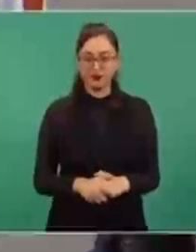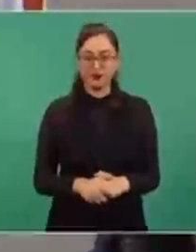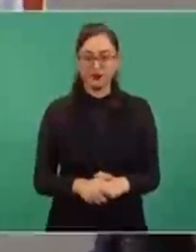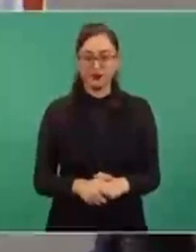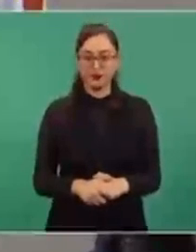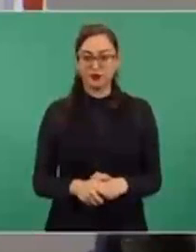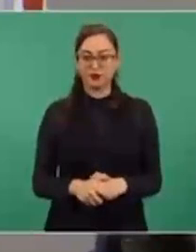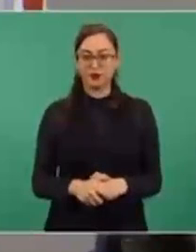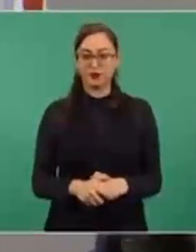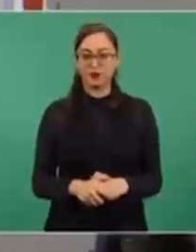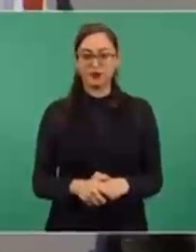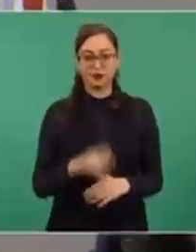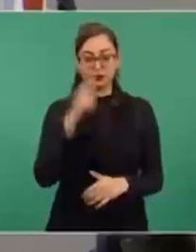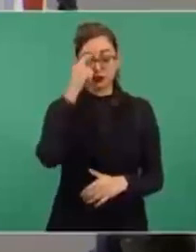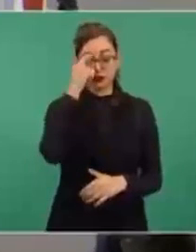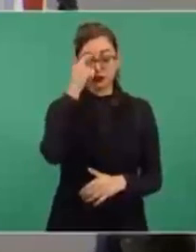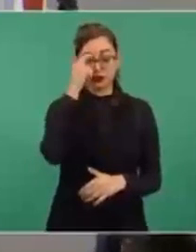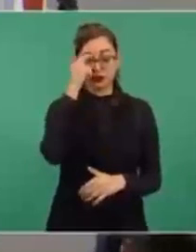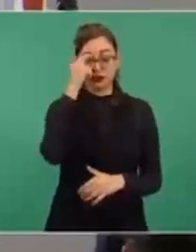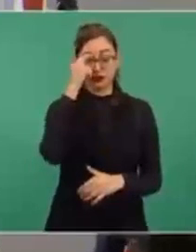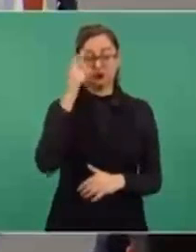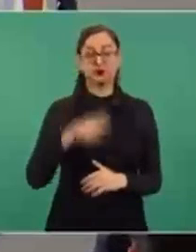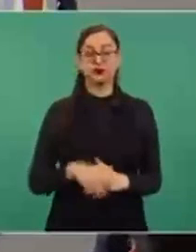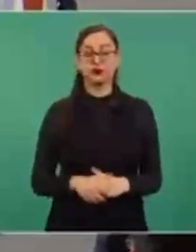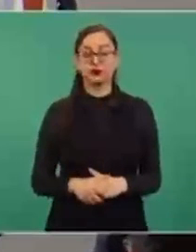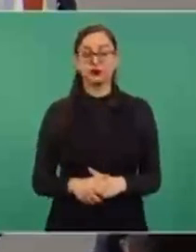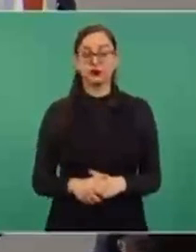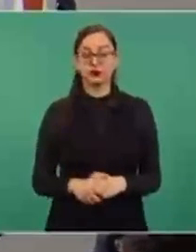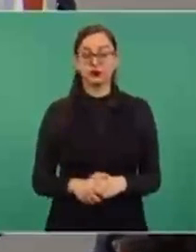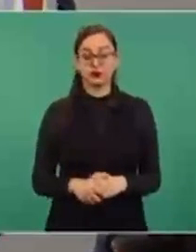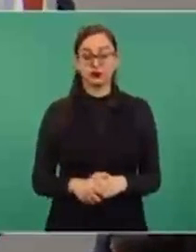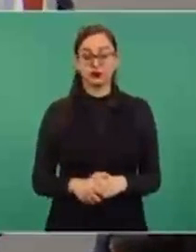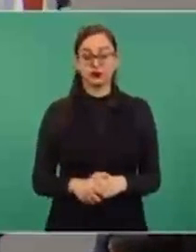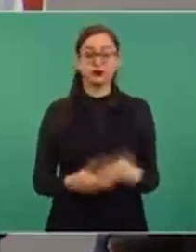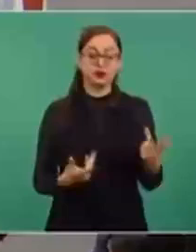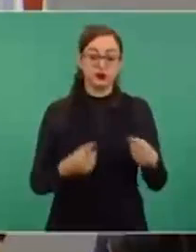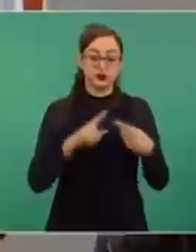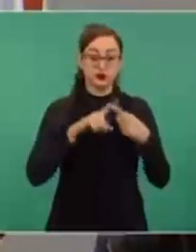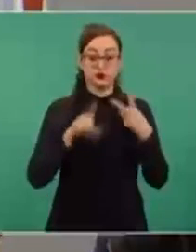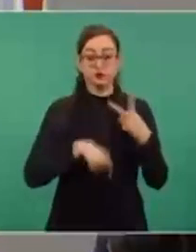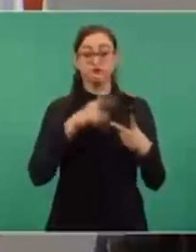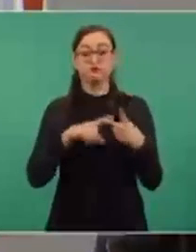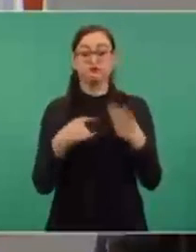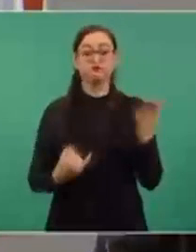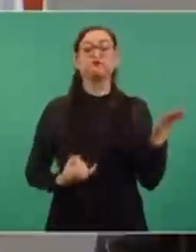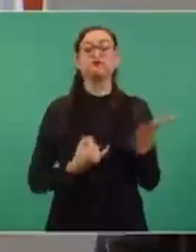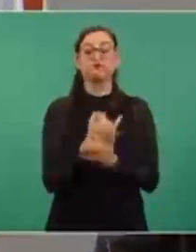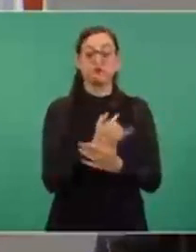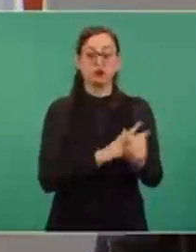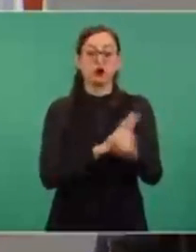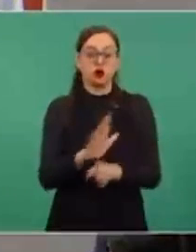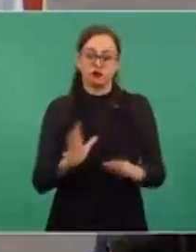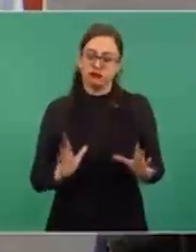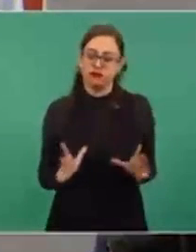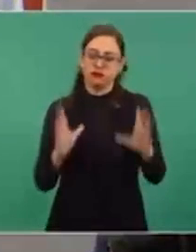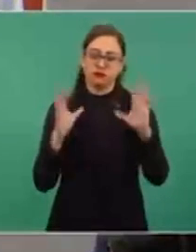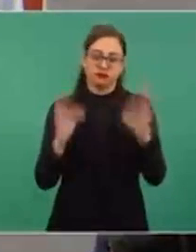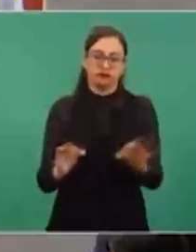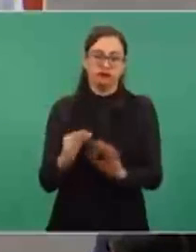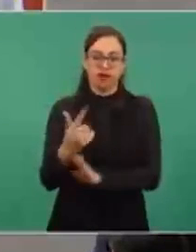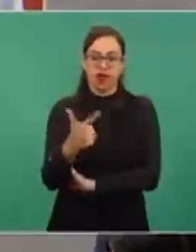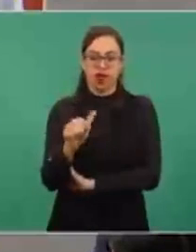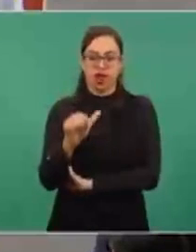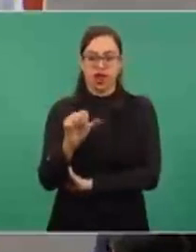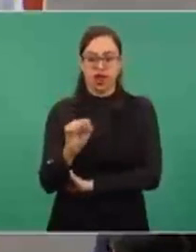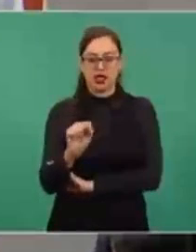Y la otra decisión que se tomó fue la creación del programa de Gas Bienestar, que